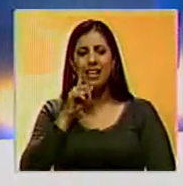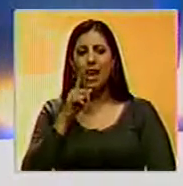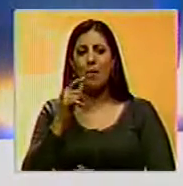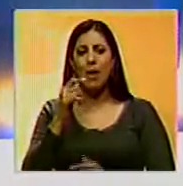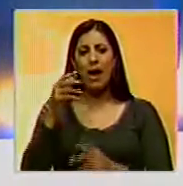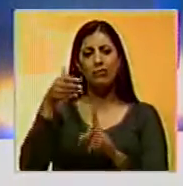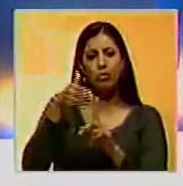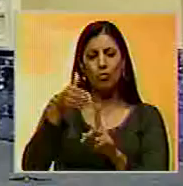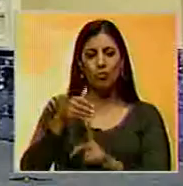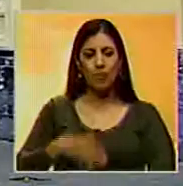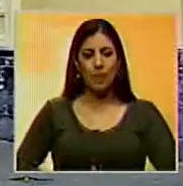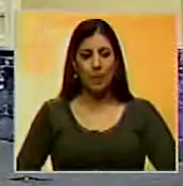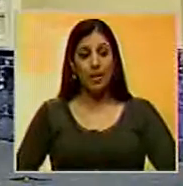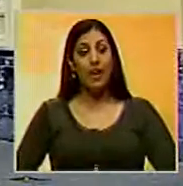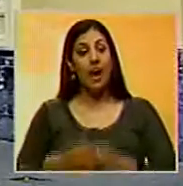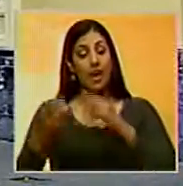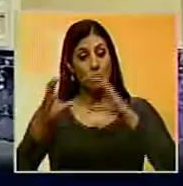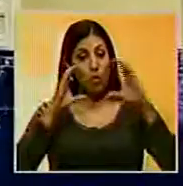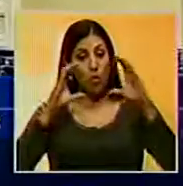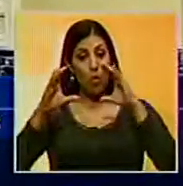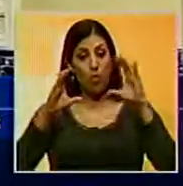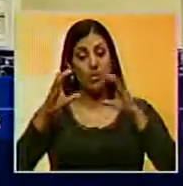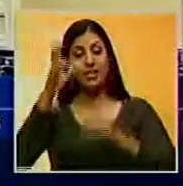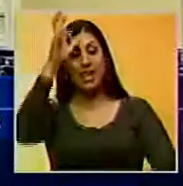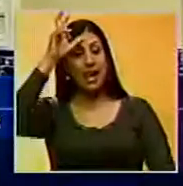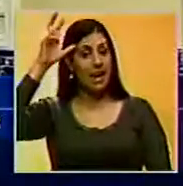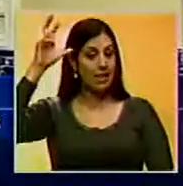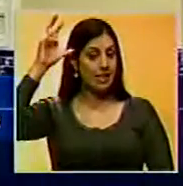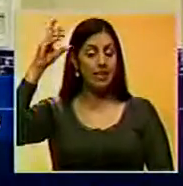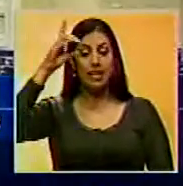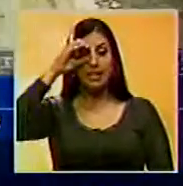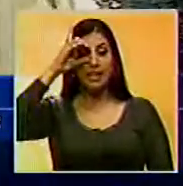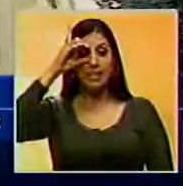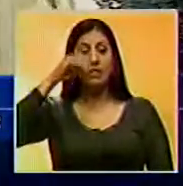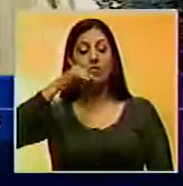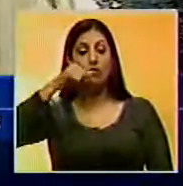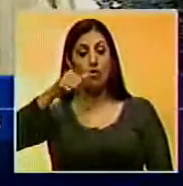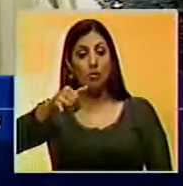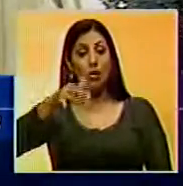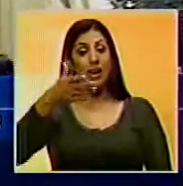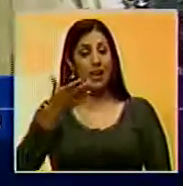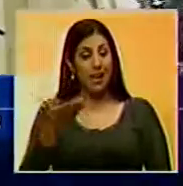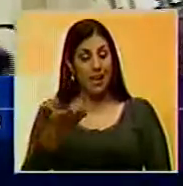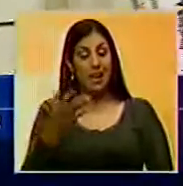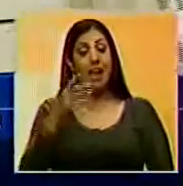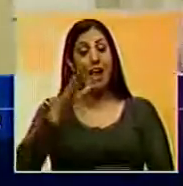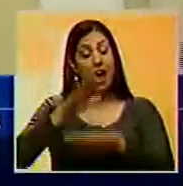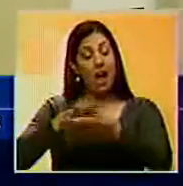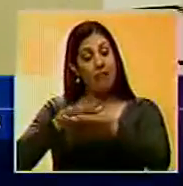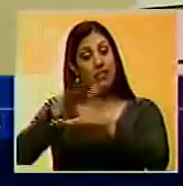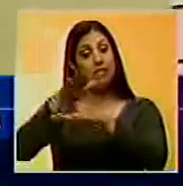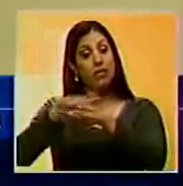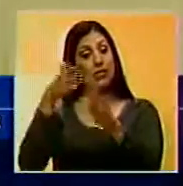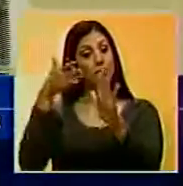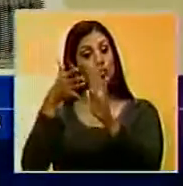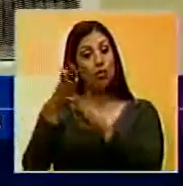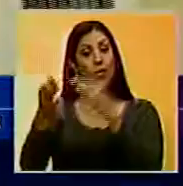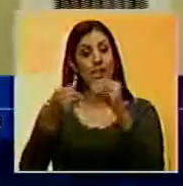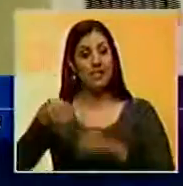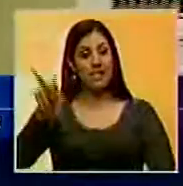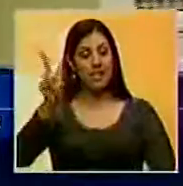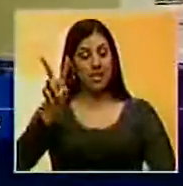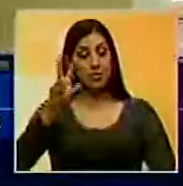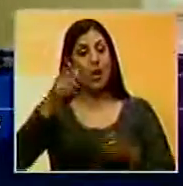como una amenaza. Mediante un comunicado, la canciller Delce Rodríguez, que dice que las advertencias sobre la condición de